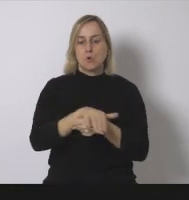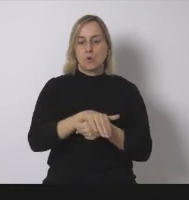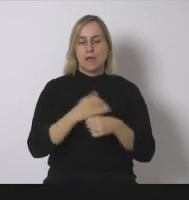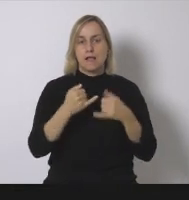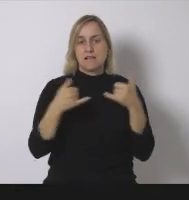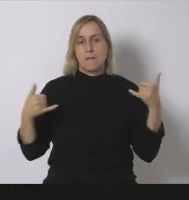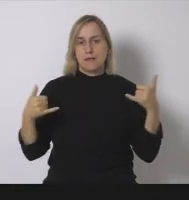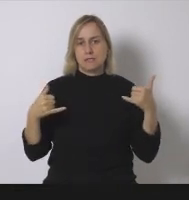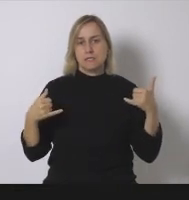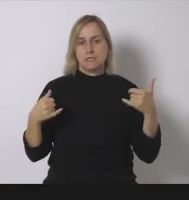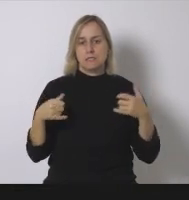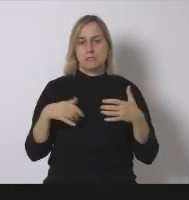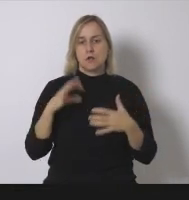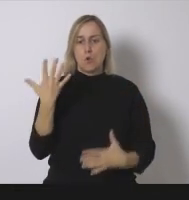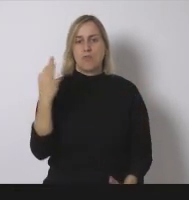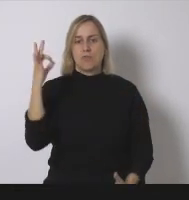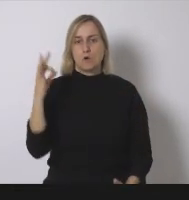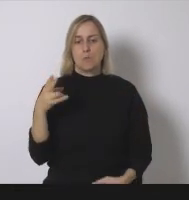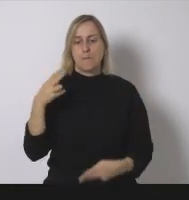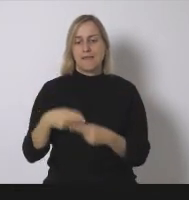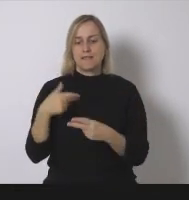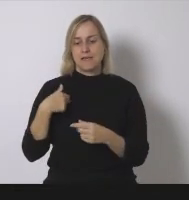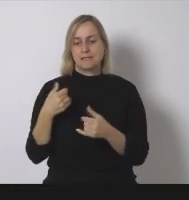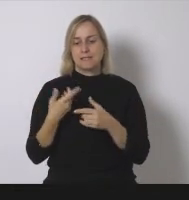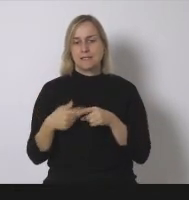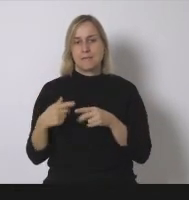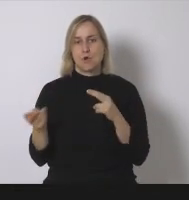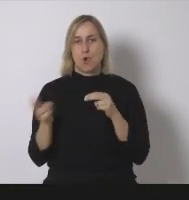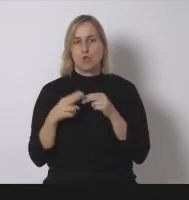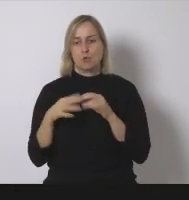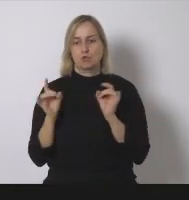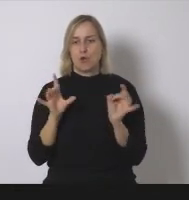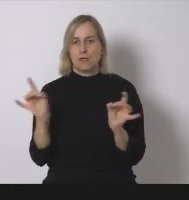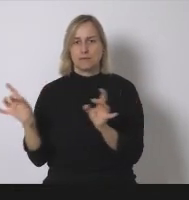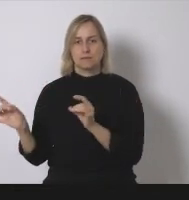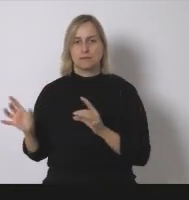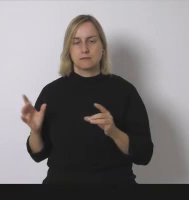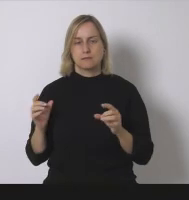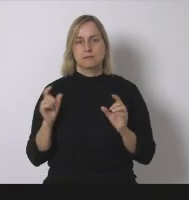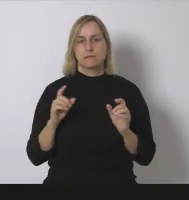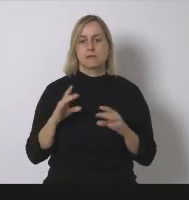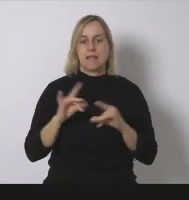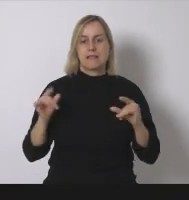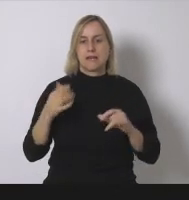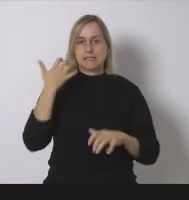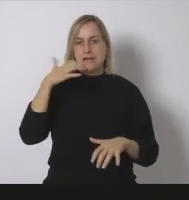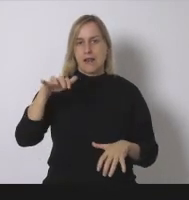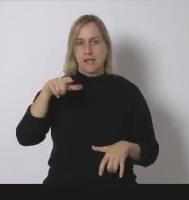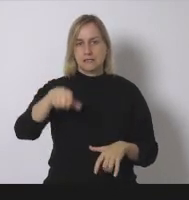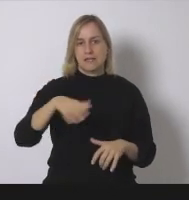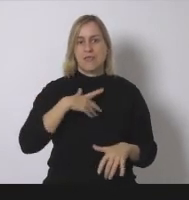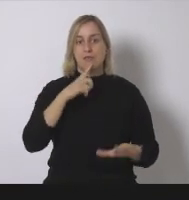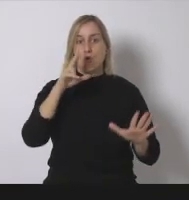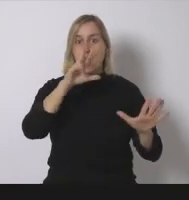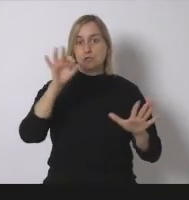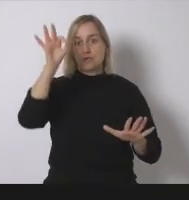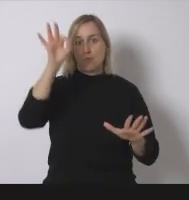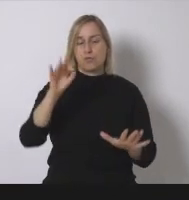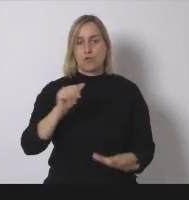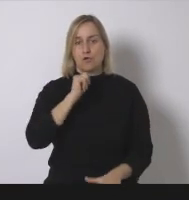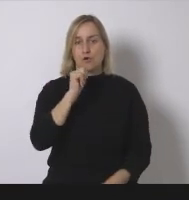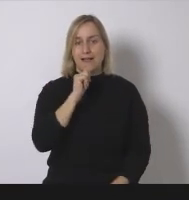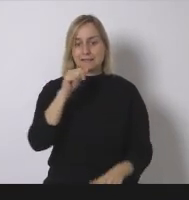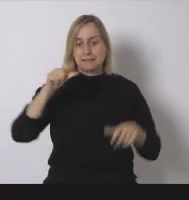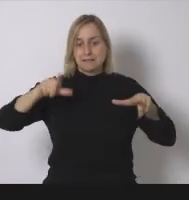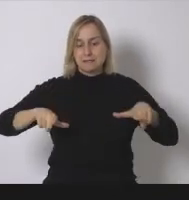cables y el 5% son metales y semiconductores que son los llamadas los llamadas tierras raras es decir en un 80% prácticamente